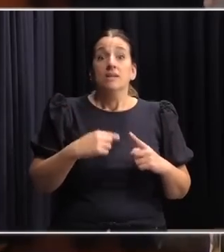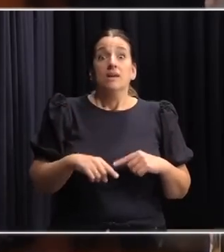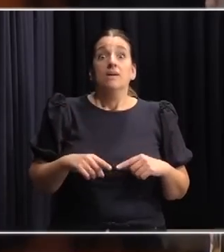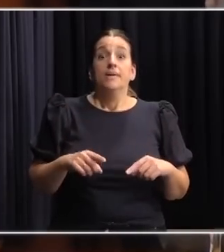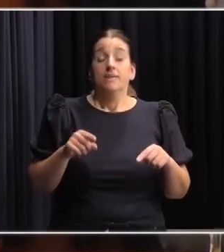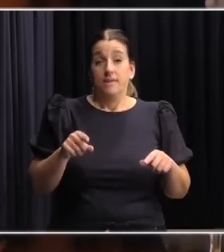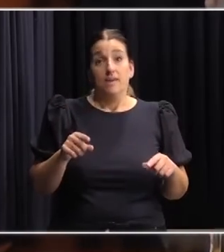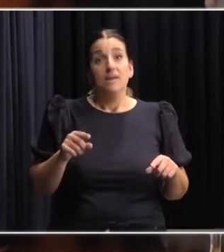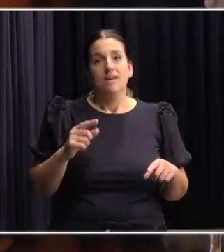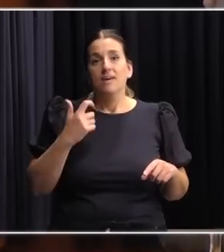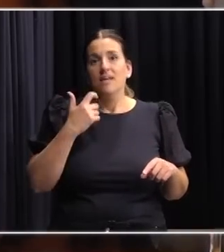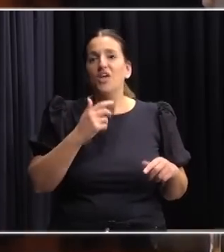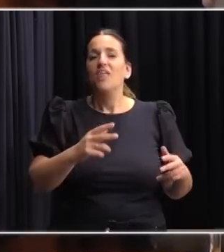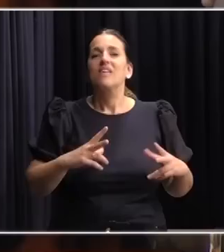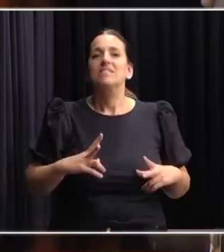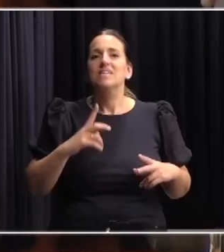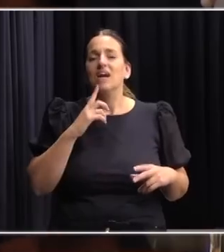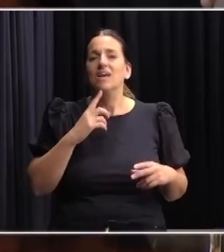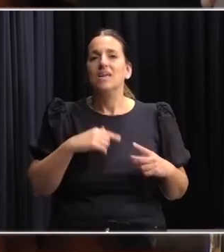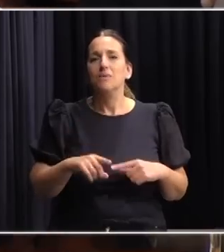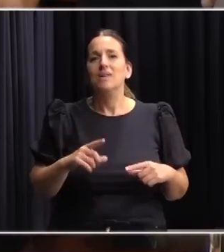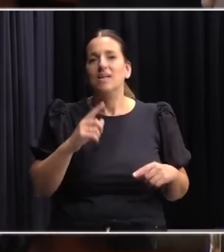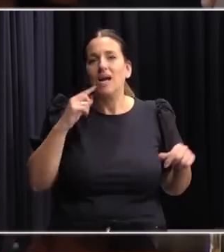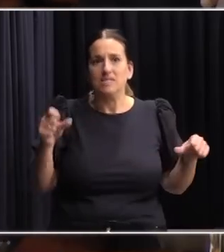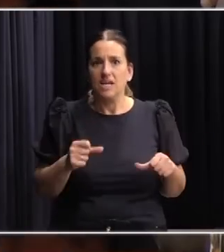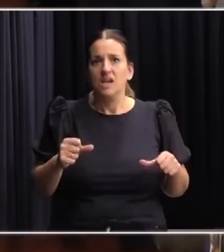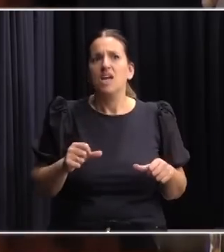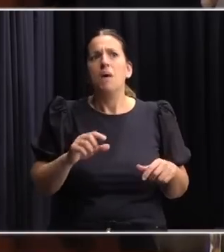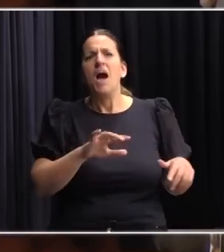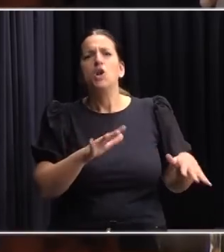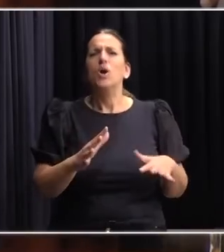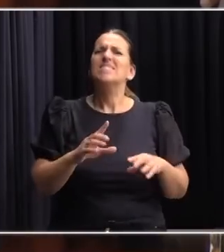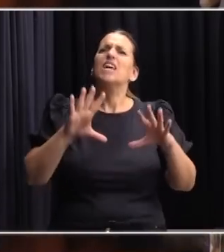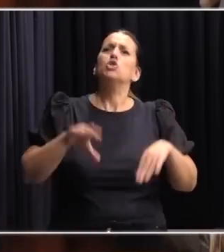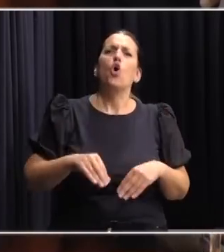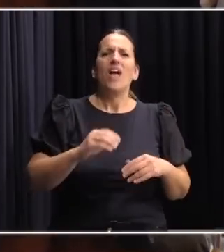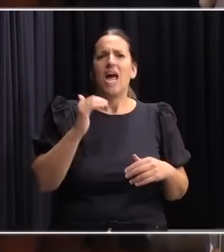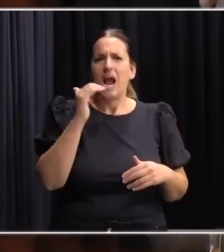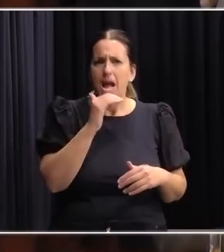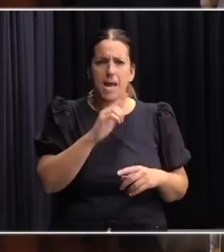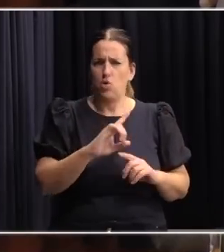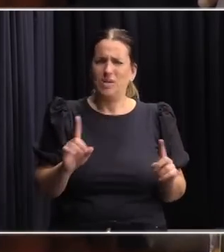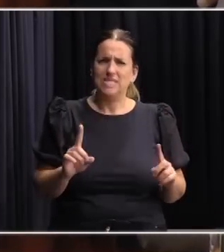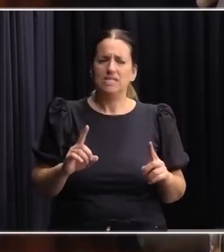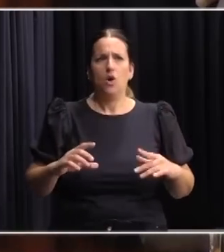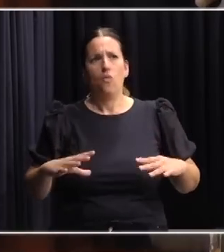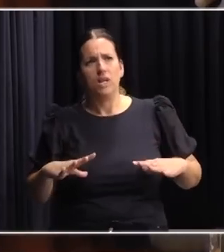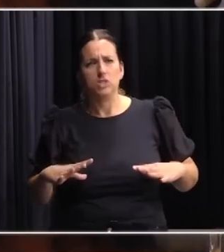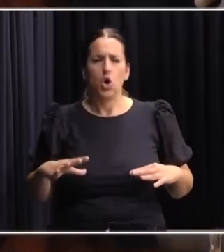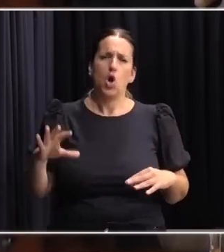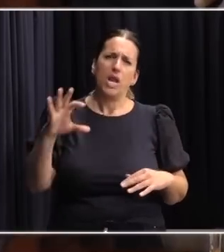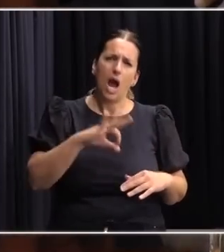flotando y que decían que iba a ser parcial, que no iban a estar todos los subsistemas jubilatorios o